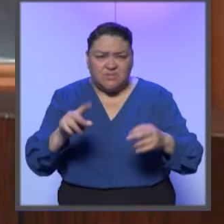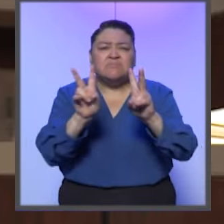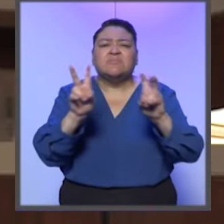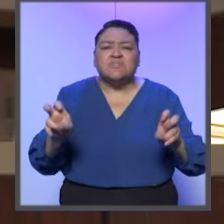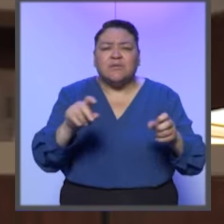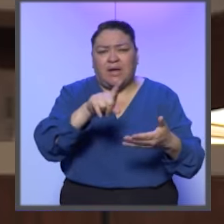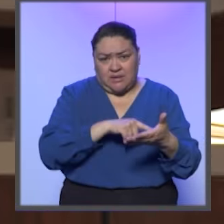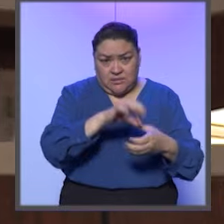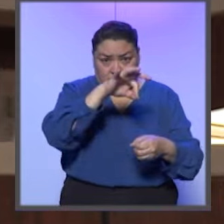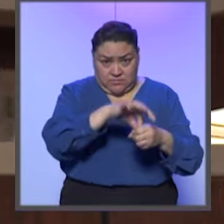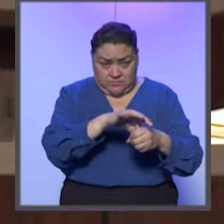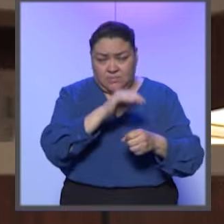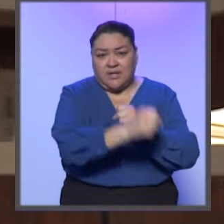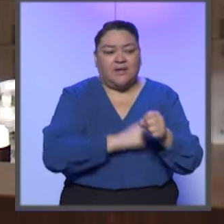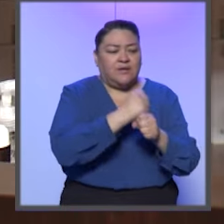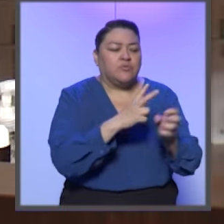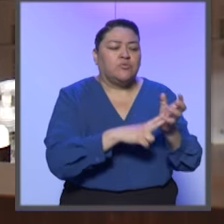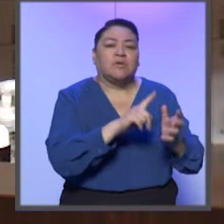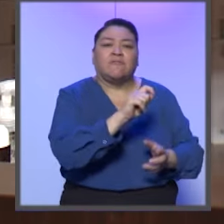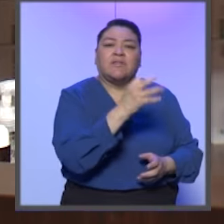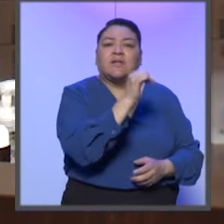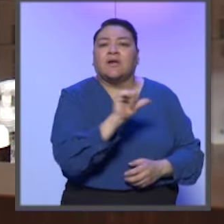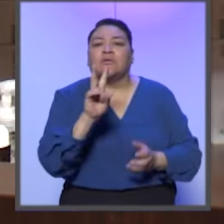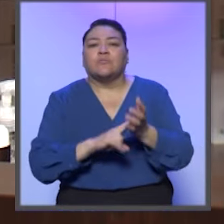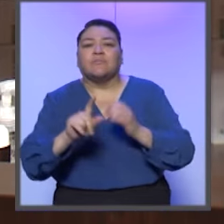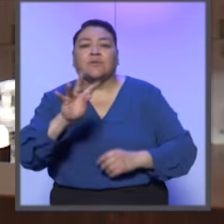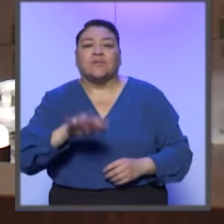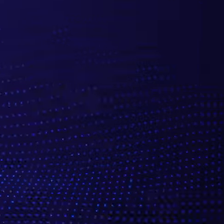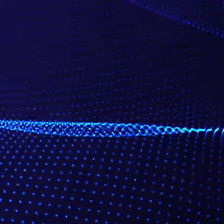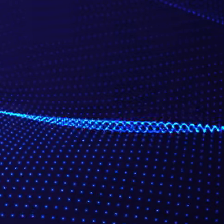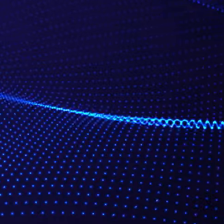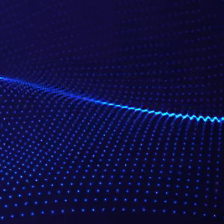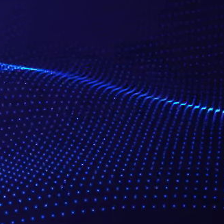resolución relacionados con el proceso electoral 2023-2024.